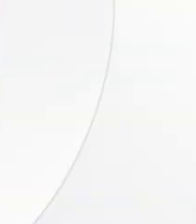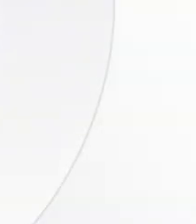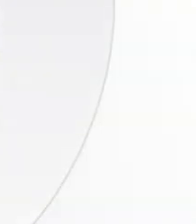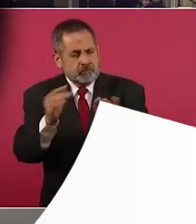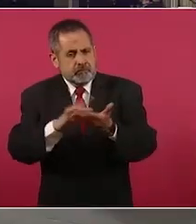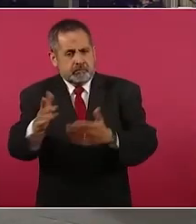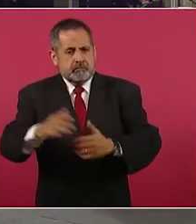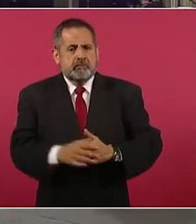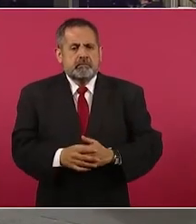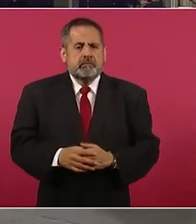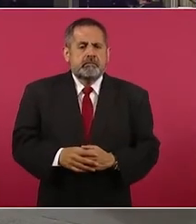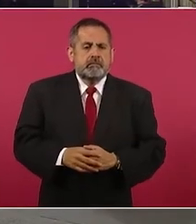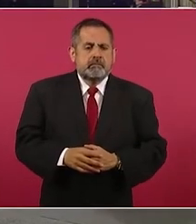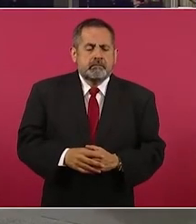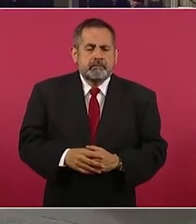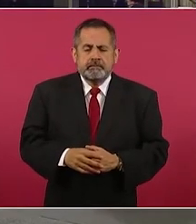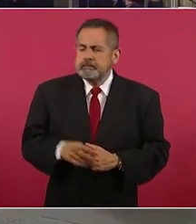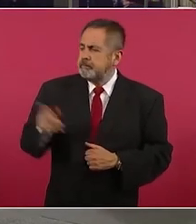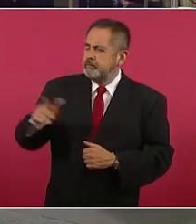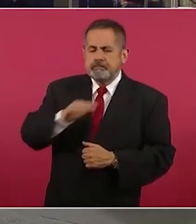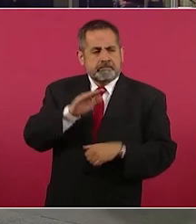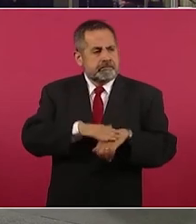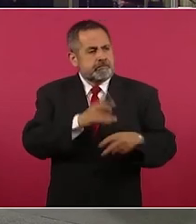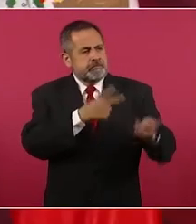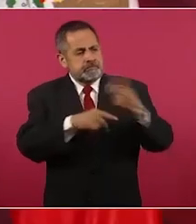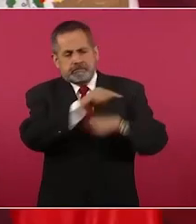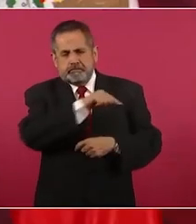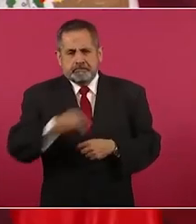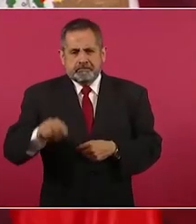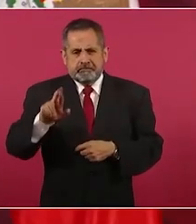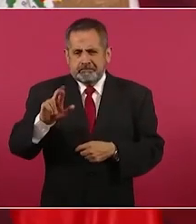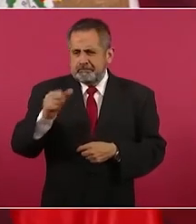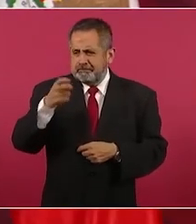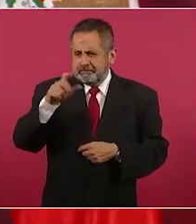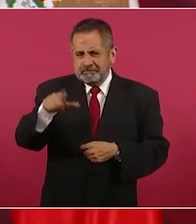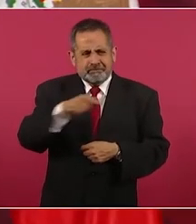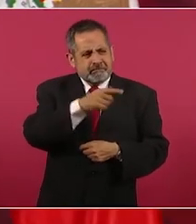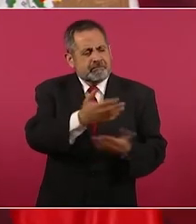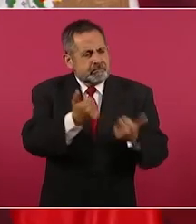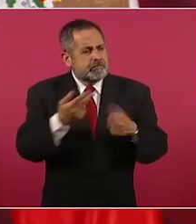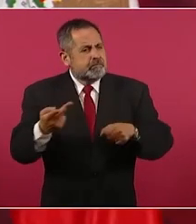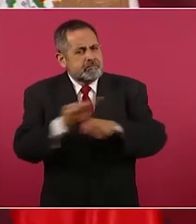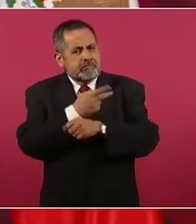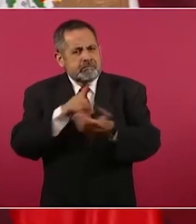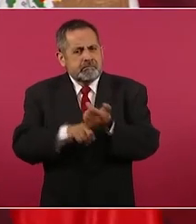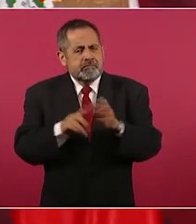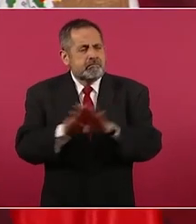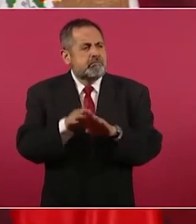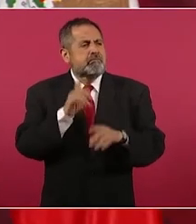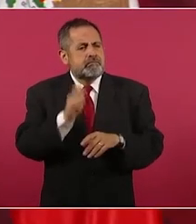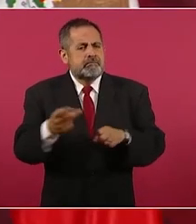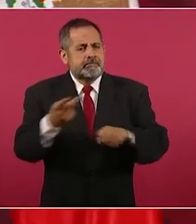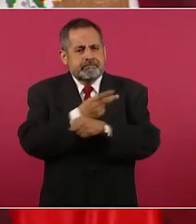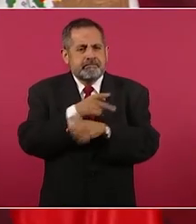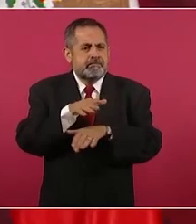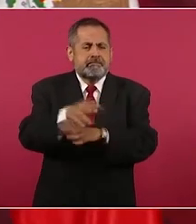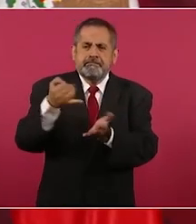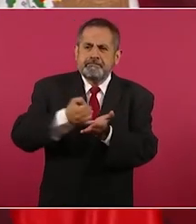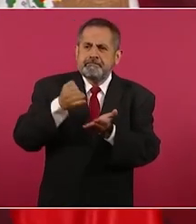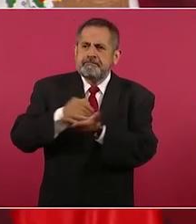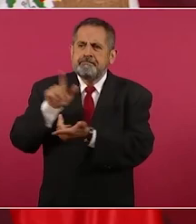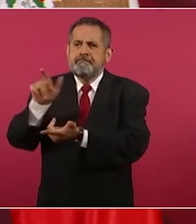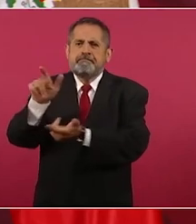Que venga Raquel y que además nos informe sobre cómo va la recaudación